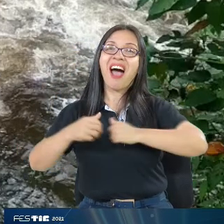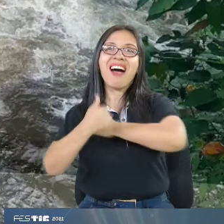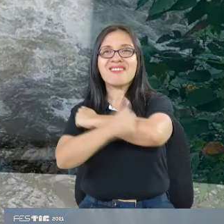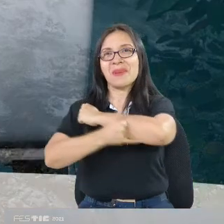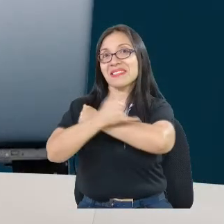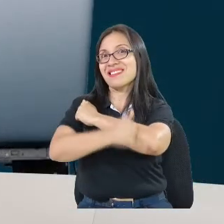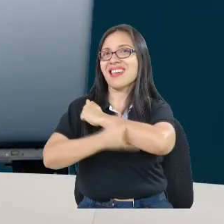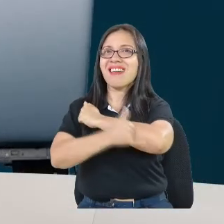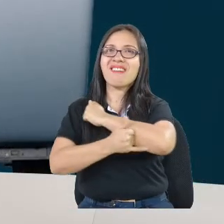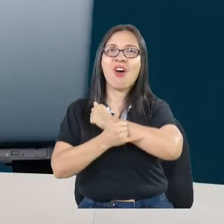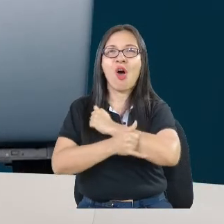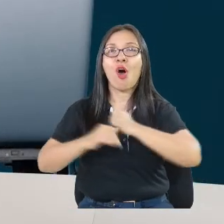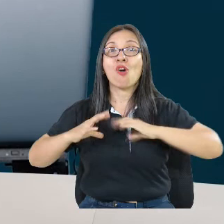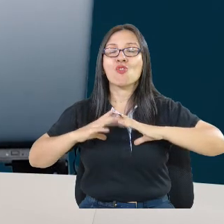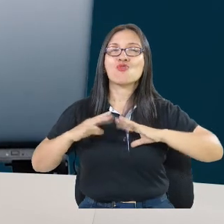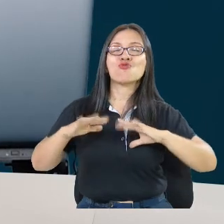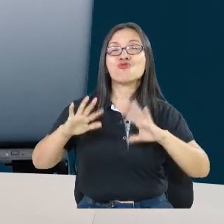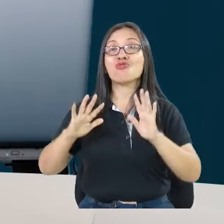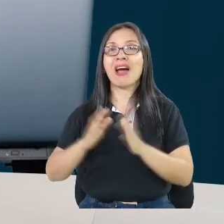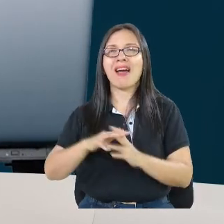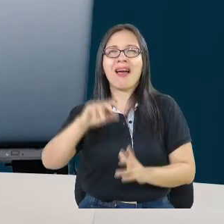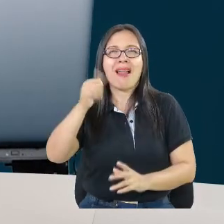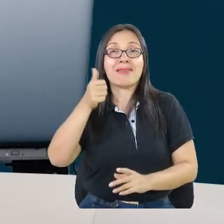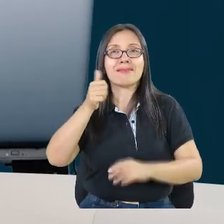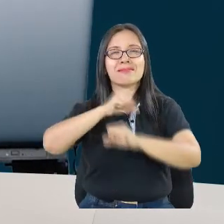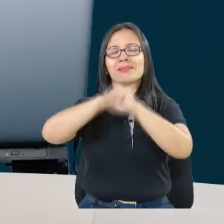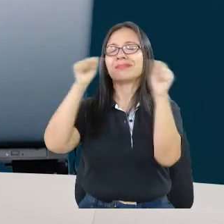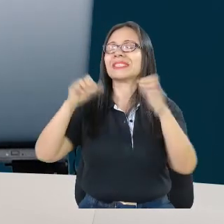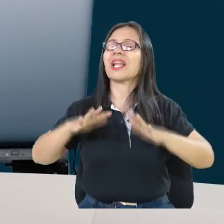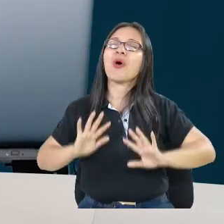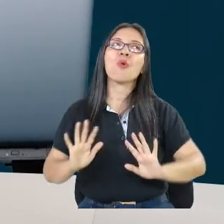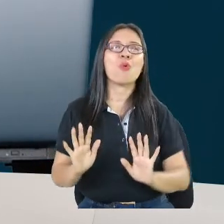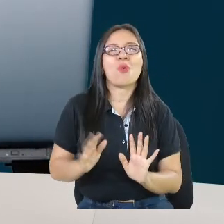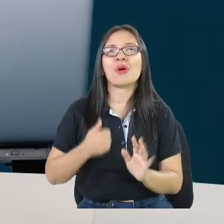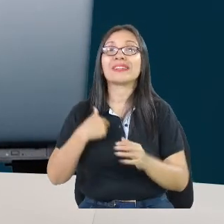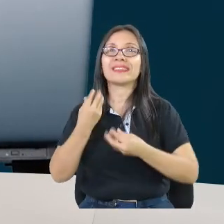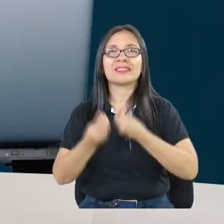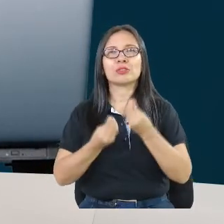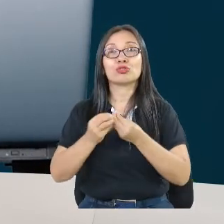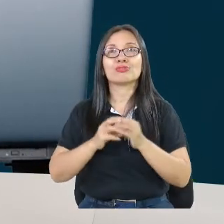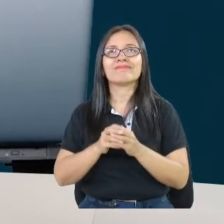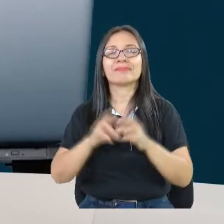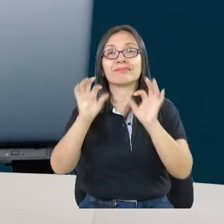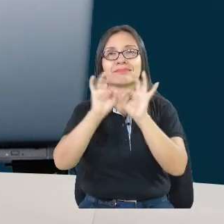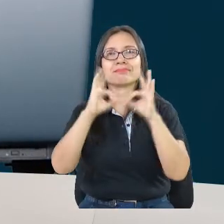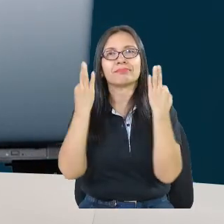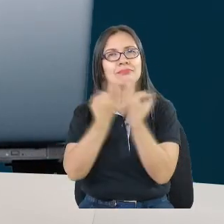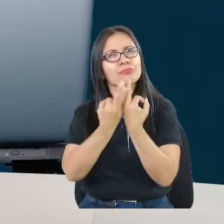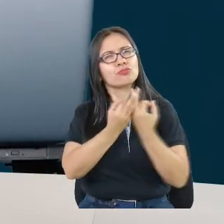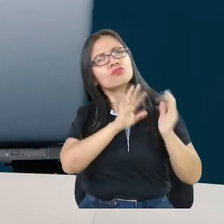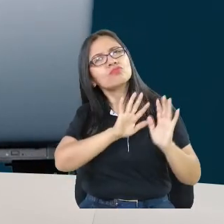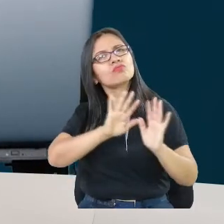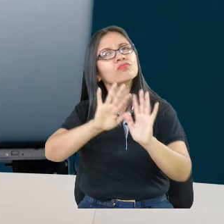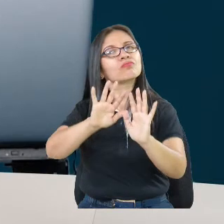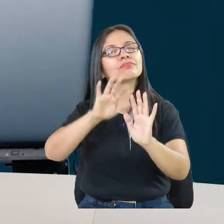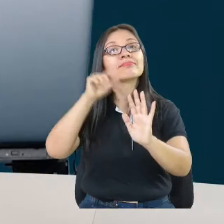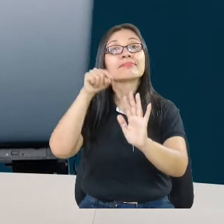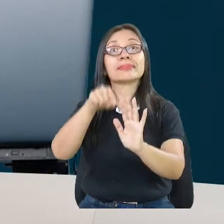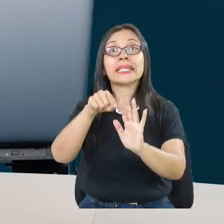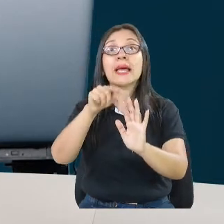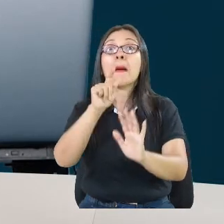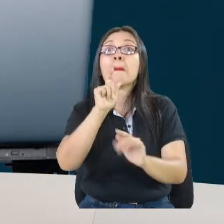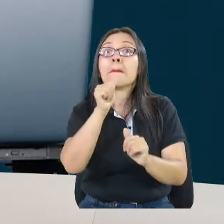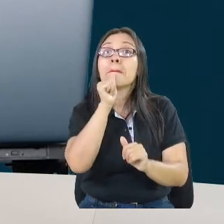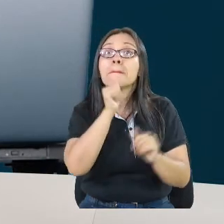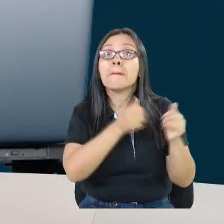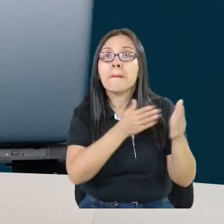digamos que, disfrutando del río, haciendo su paseo de olla. Y aumentó el nivel